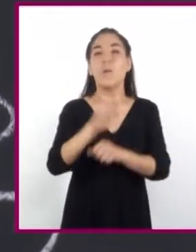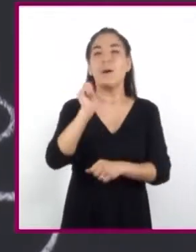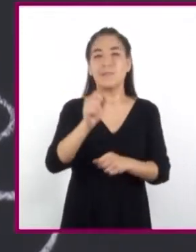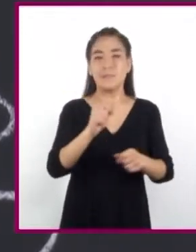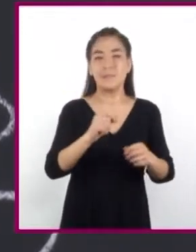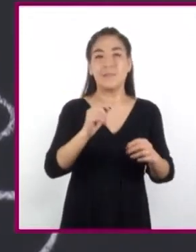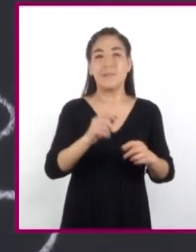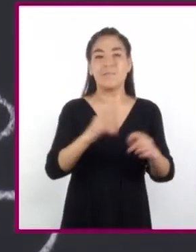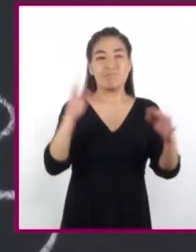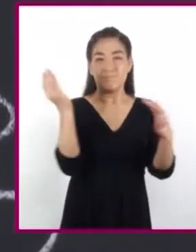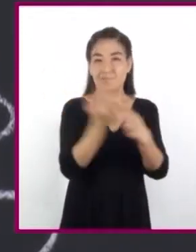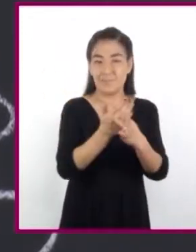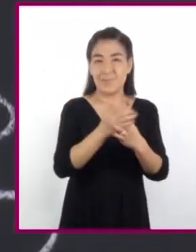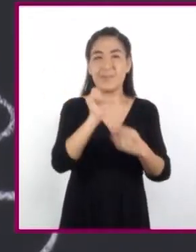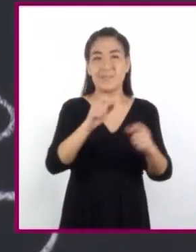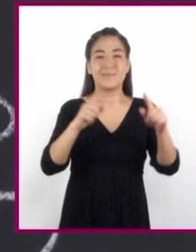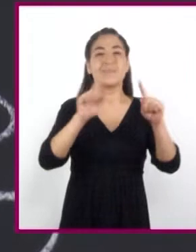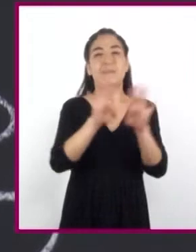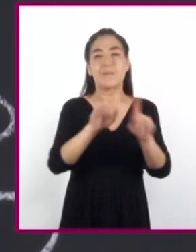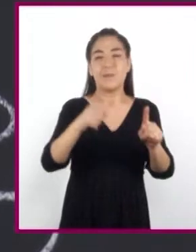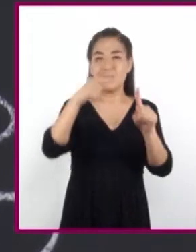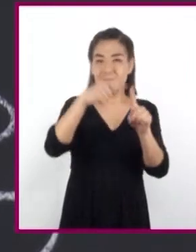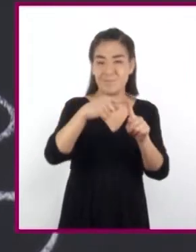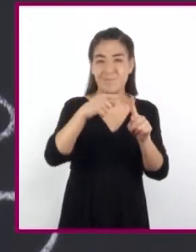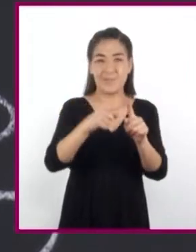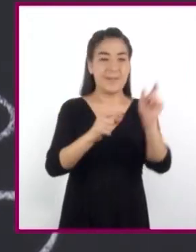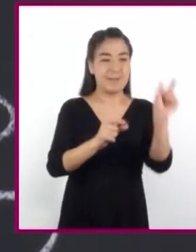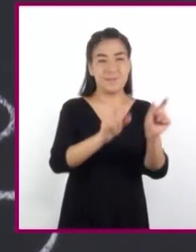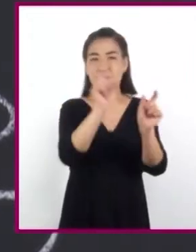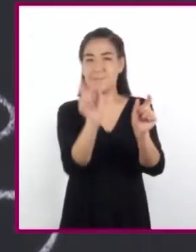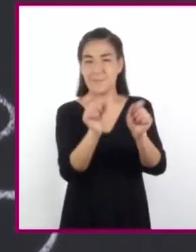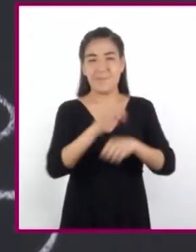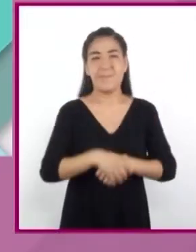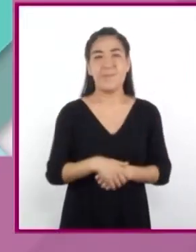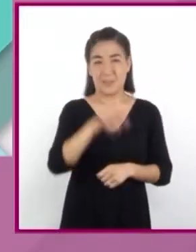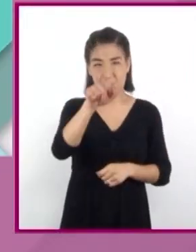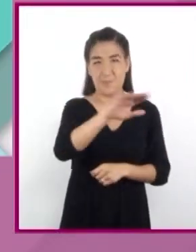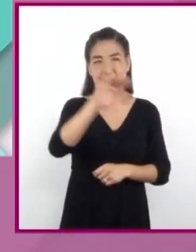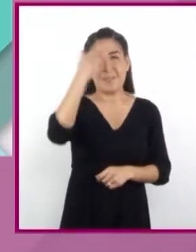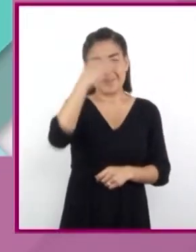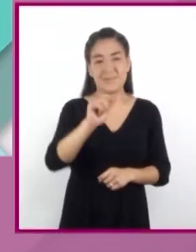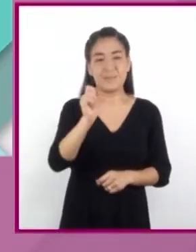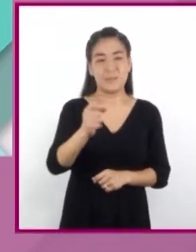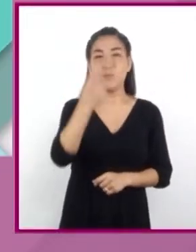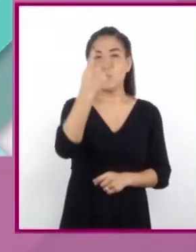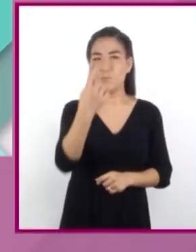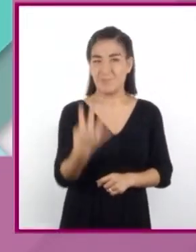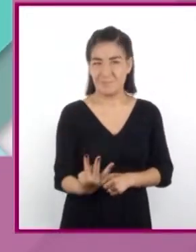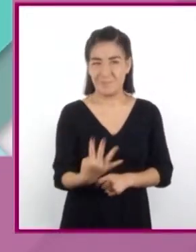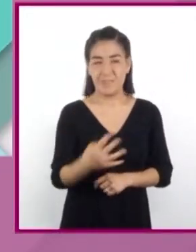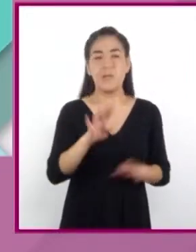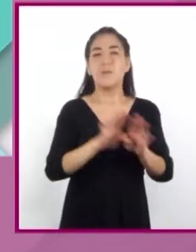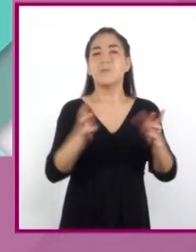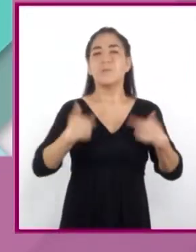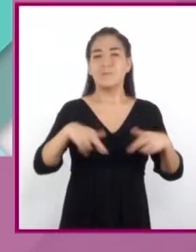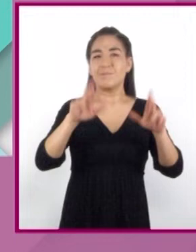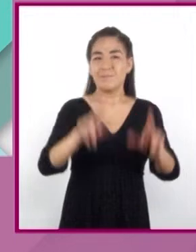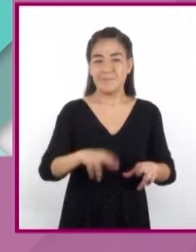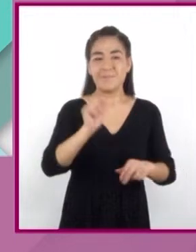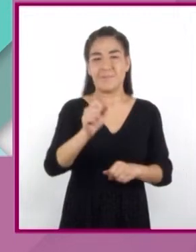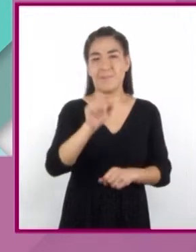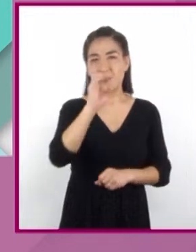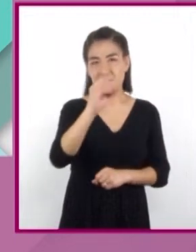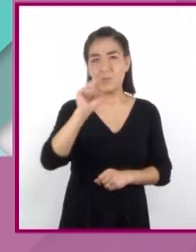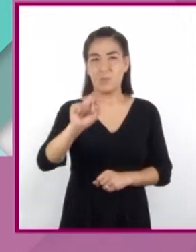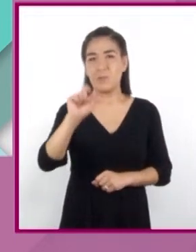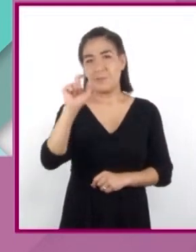dividir el numerador entre el denominador. Por ejemplo, ustedes ya conocen que un cuarto puede ser representado de forma decimal como